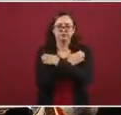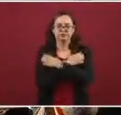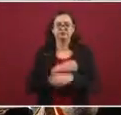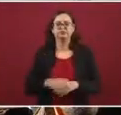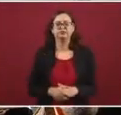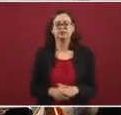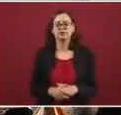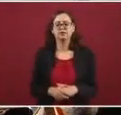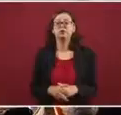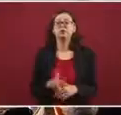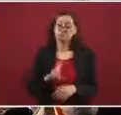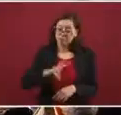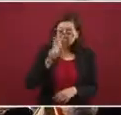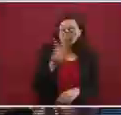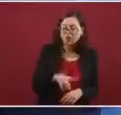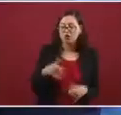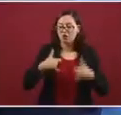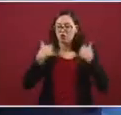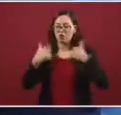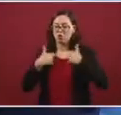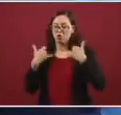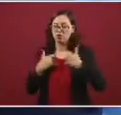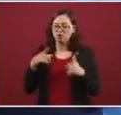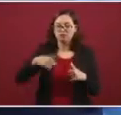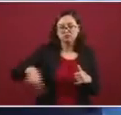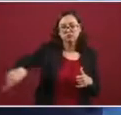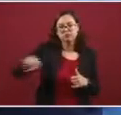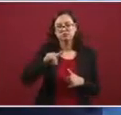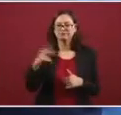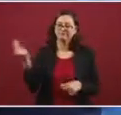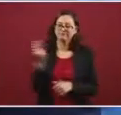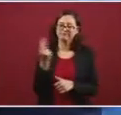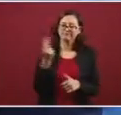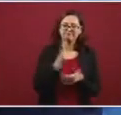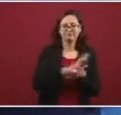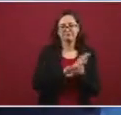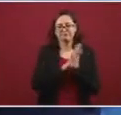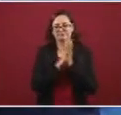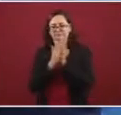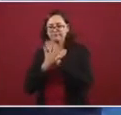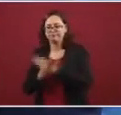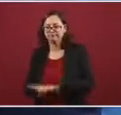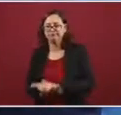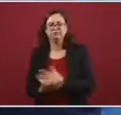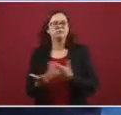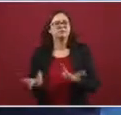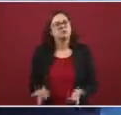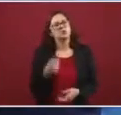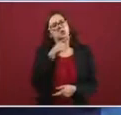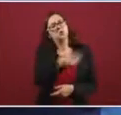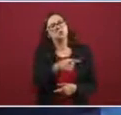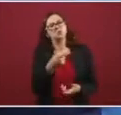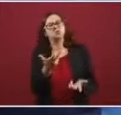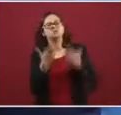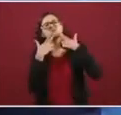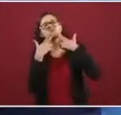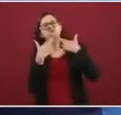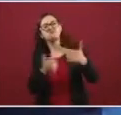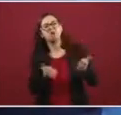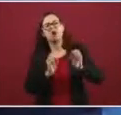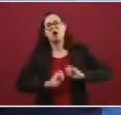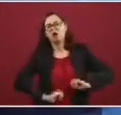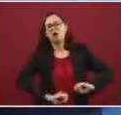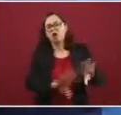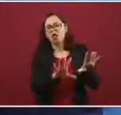verdaderamente puede transformar a los jóvenes de este país, un bien que puede ser improductivo, que estaba ahí bajo administración,